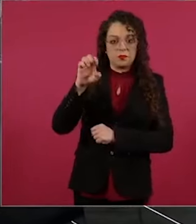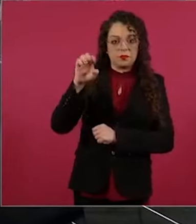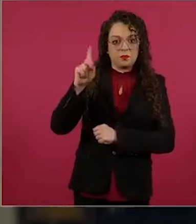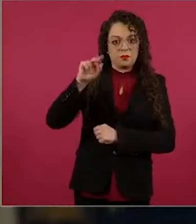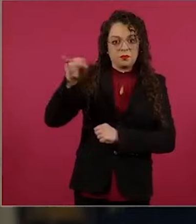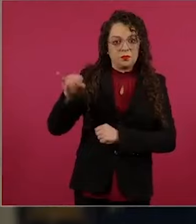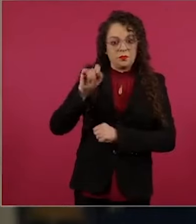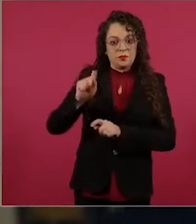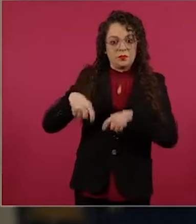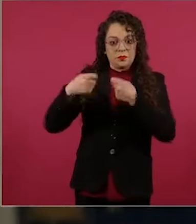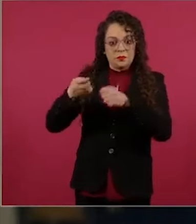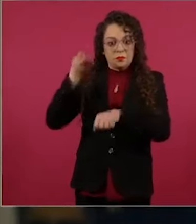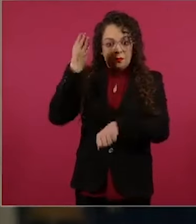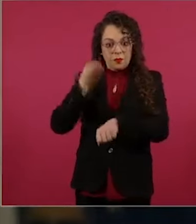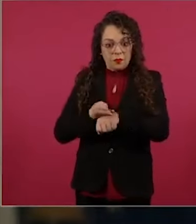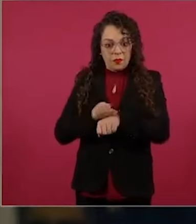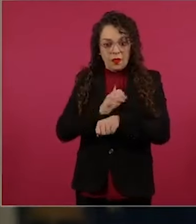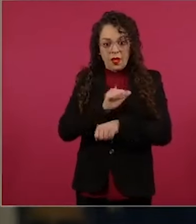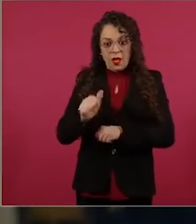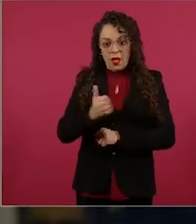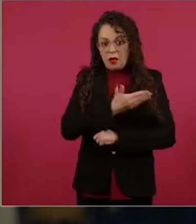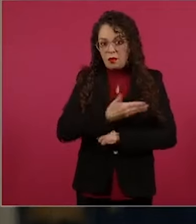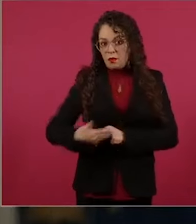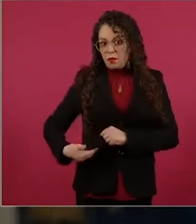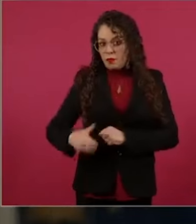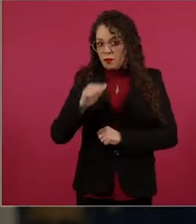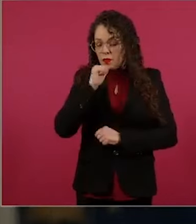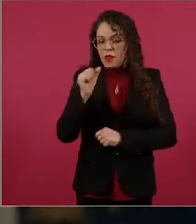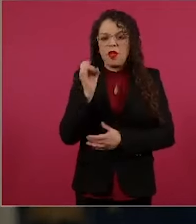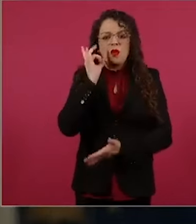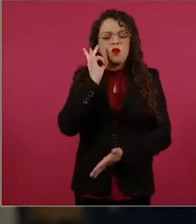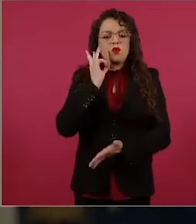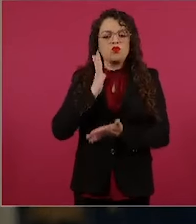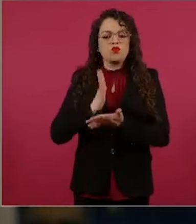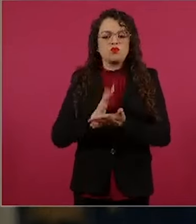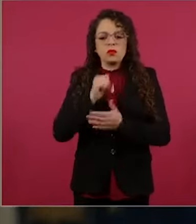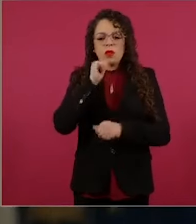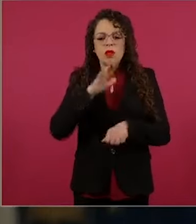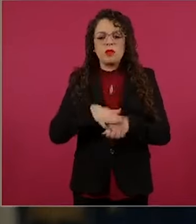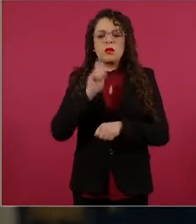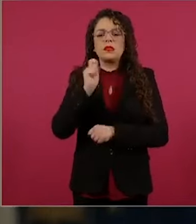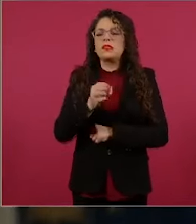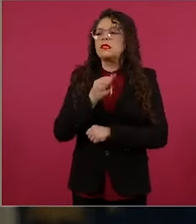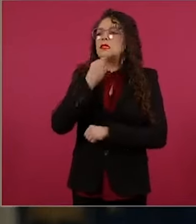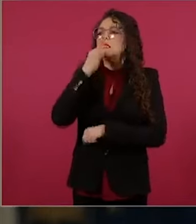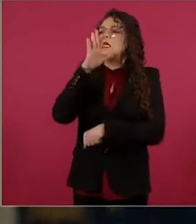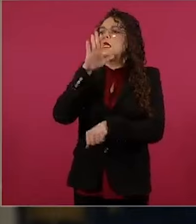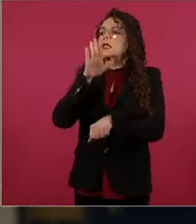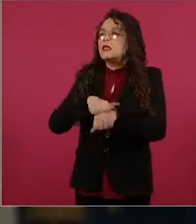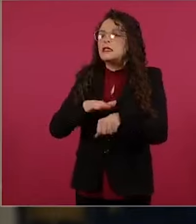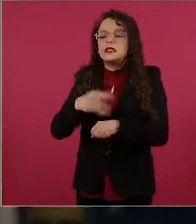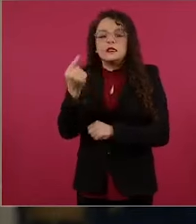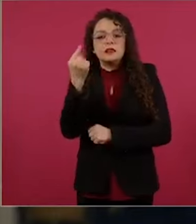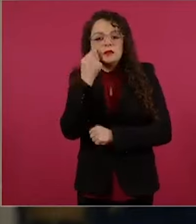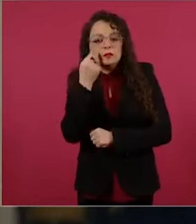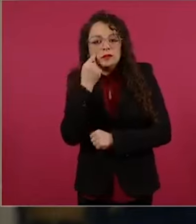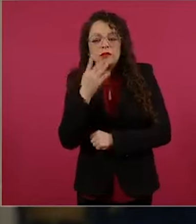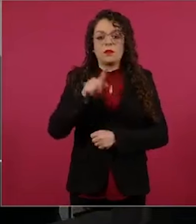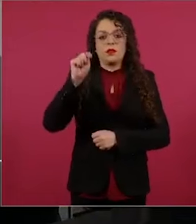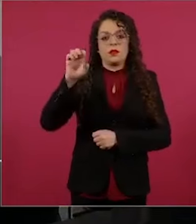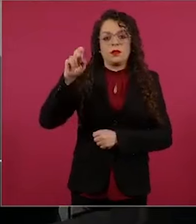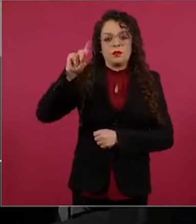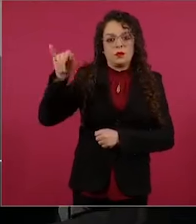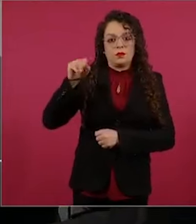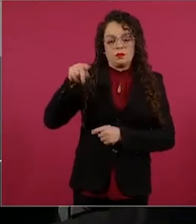hacia la figura presidencial, únicamente se queda en un exhorto, en un llamado. Es preguntar su opinión al